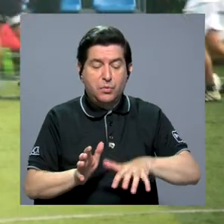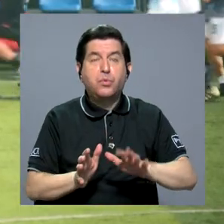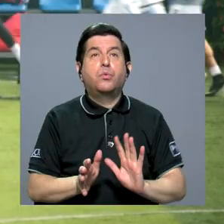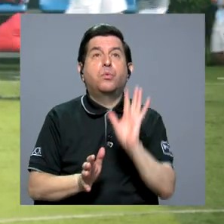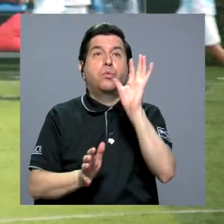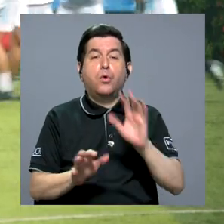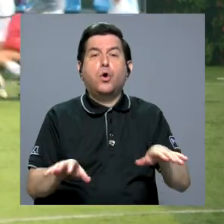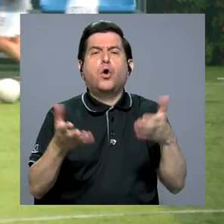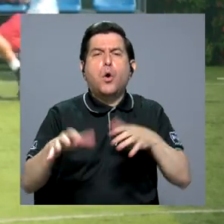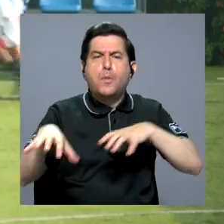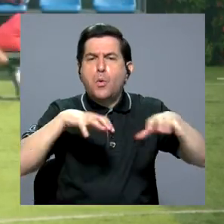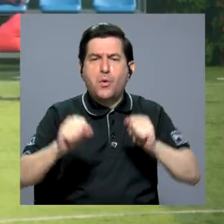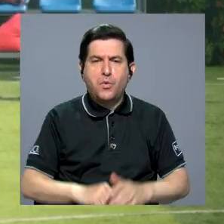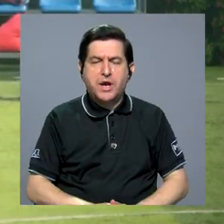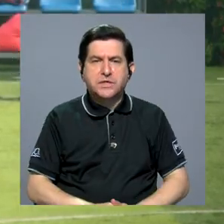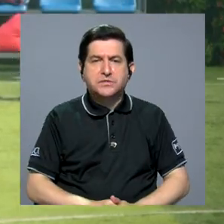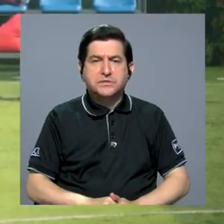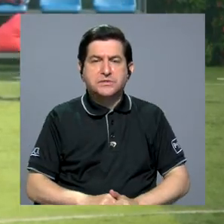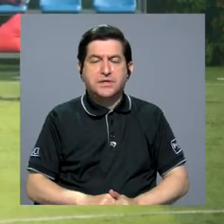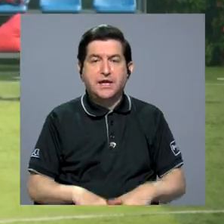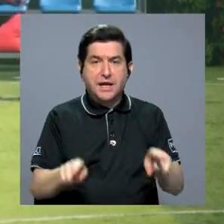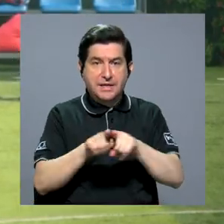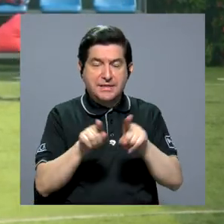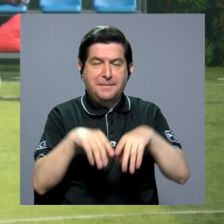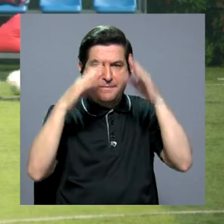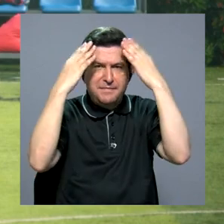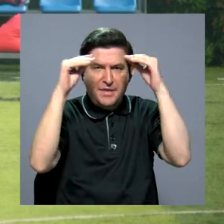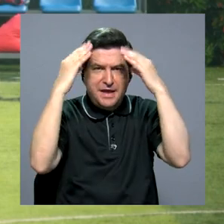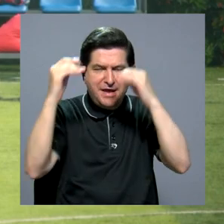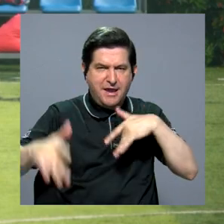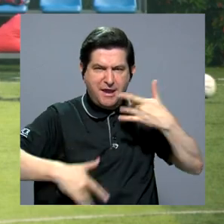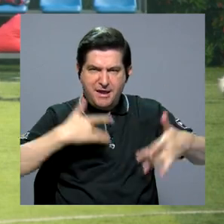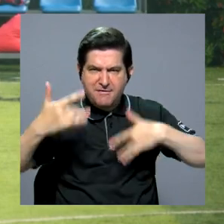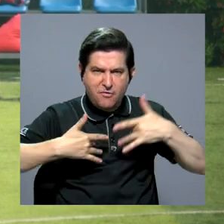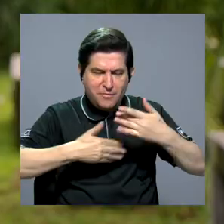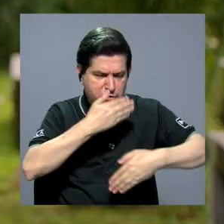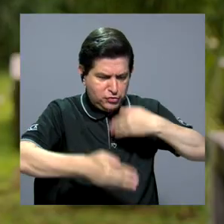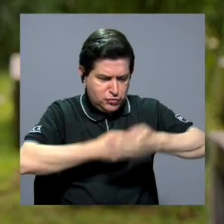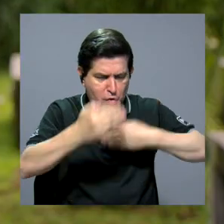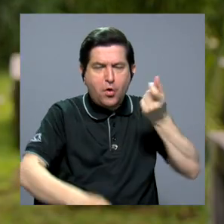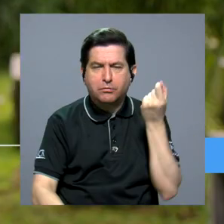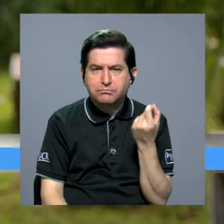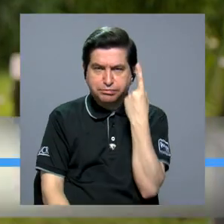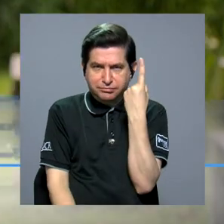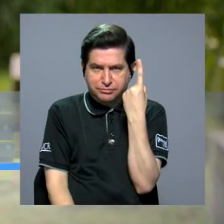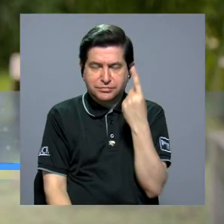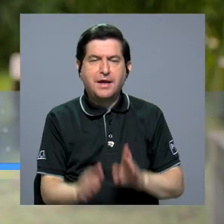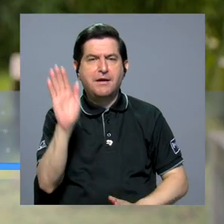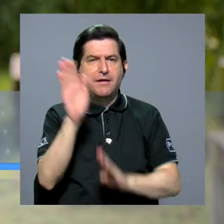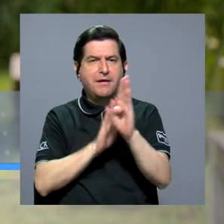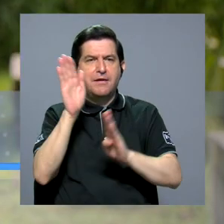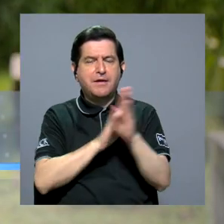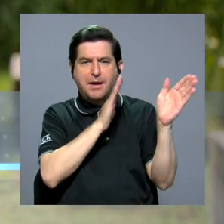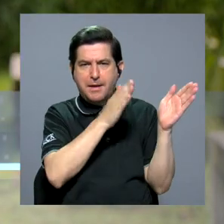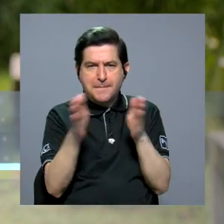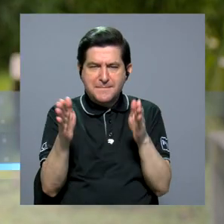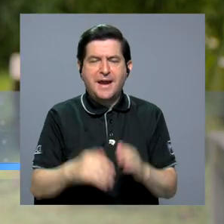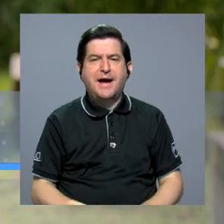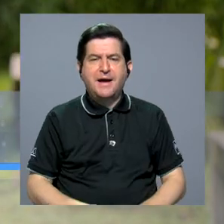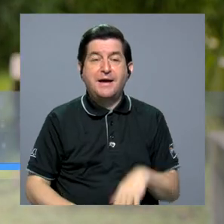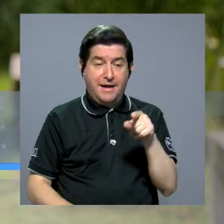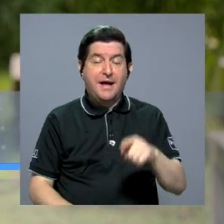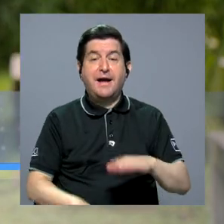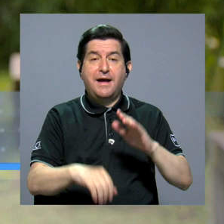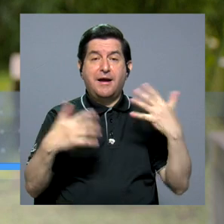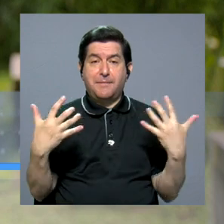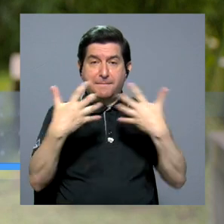balón. Tiene que además agarrar esa información sensorial, procesarla, comprenderla y desarrollar un plan motor que se adapte